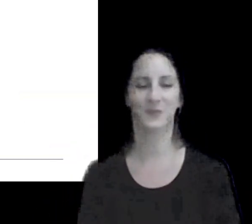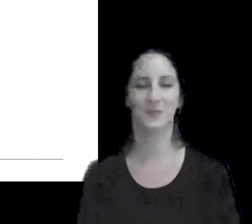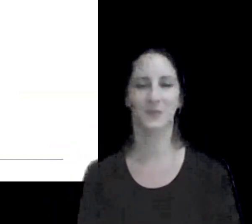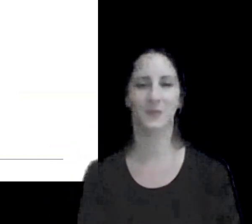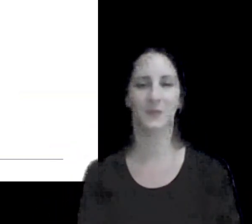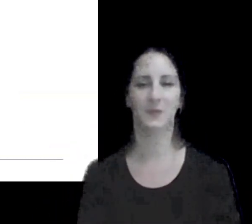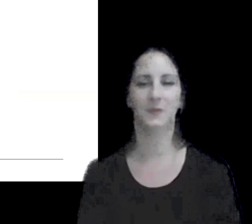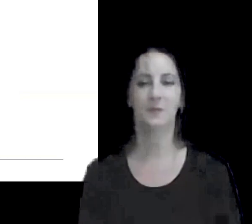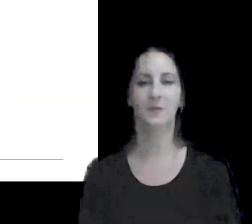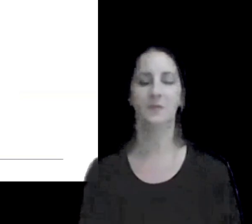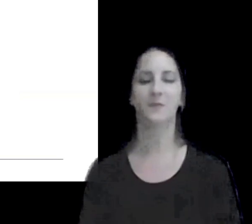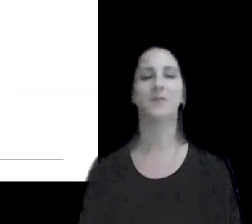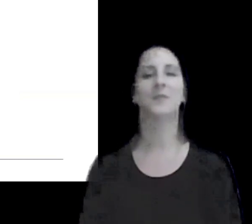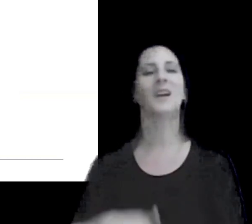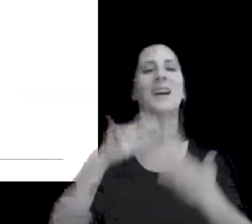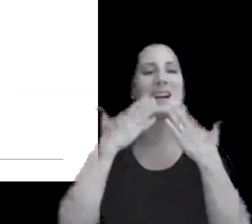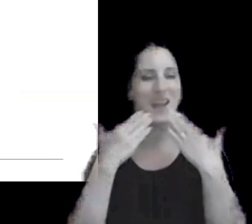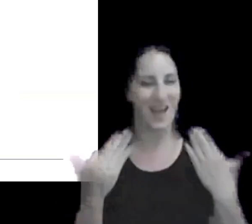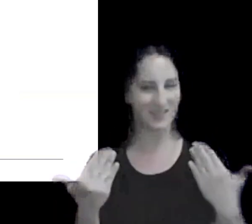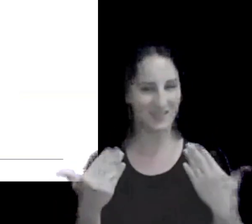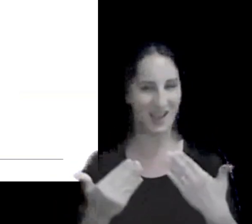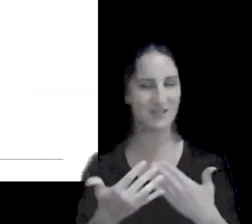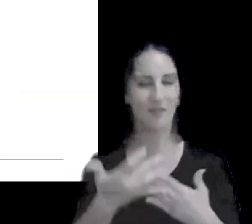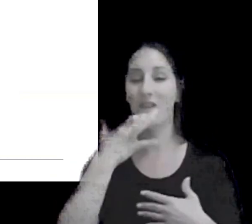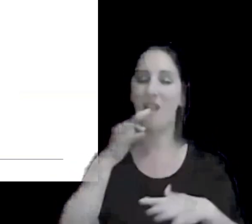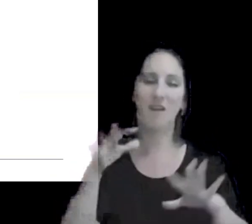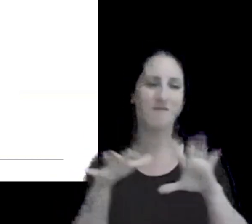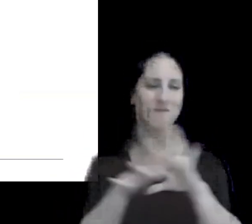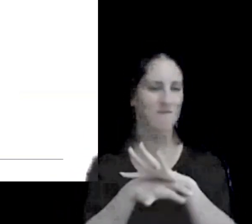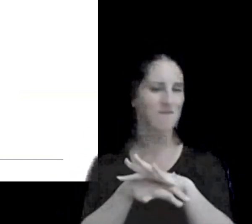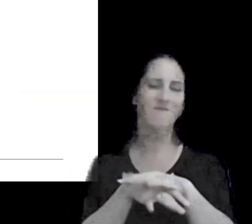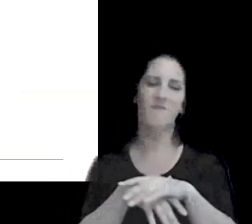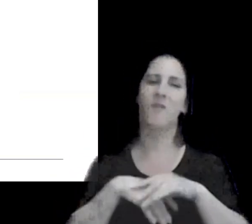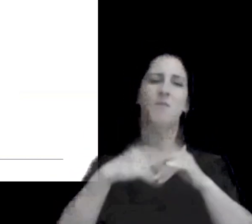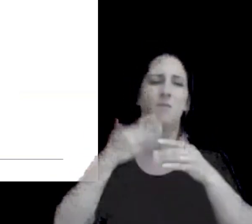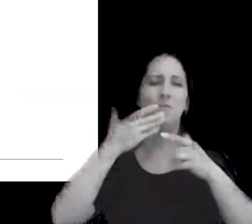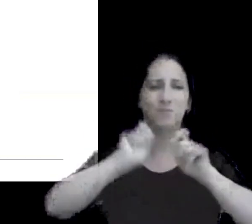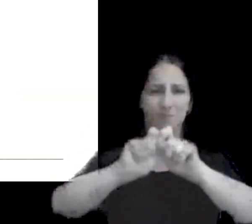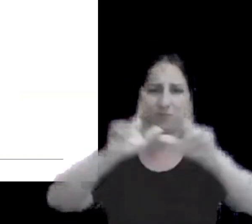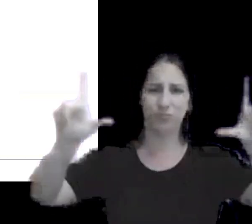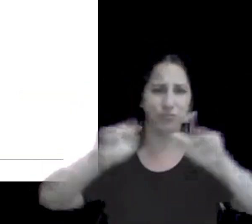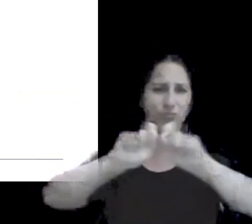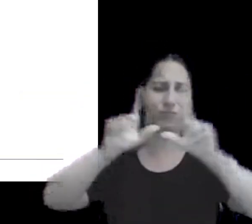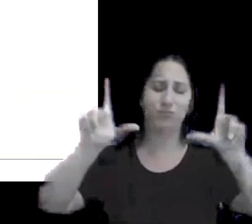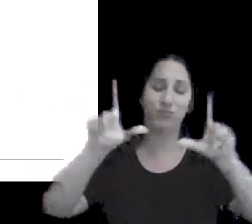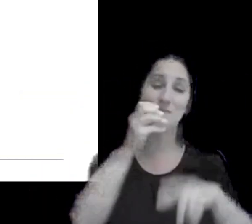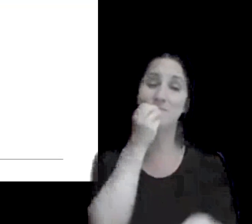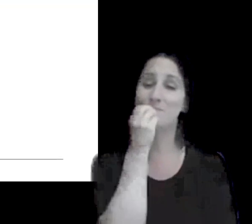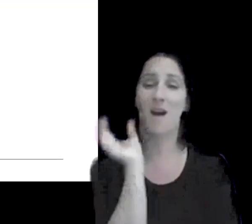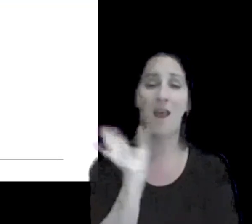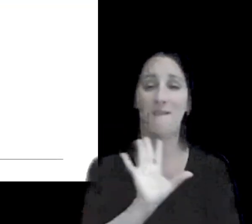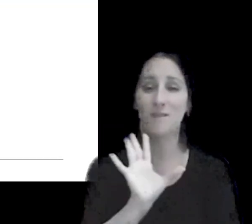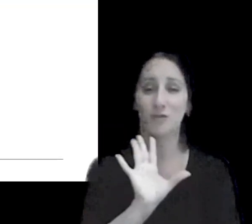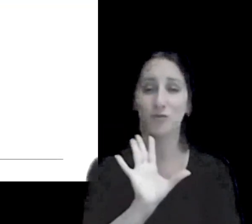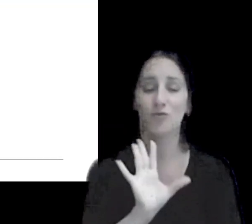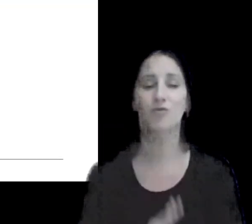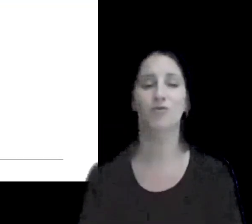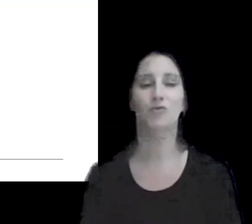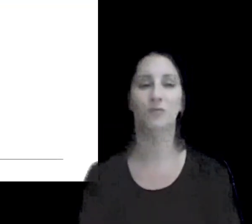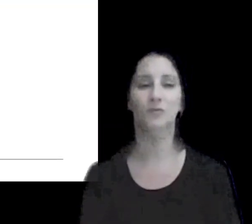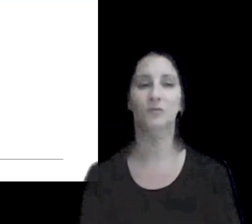gracias Nicolás excelente el material es maravilloso creo que tenemos